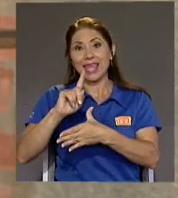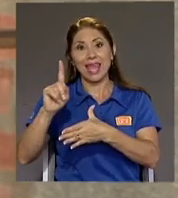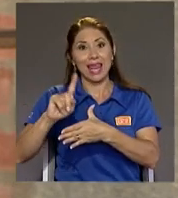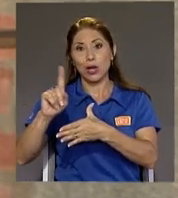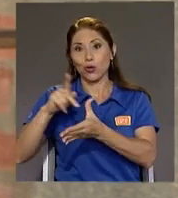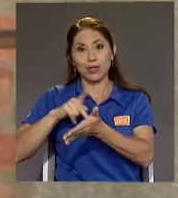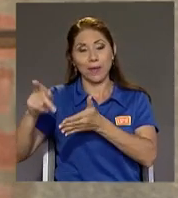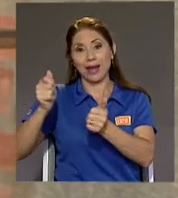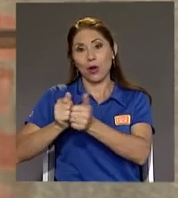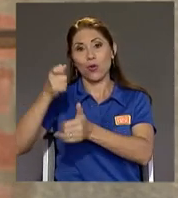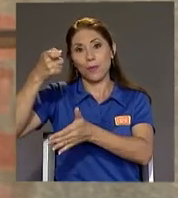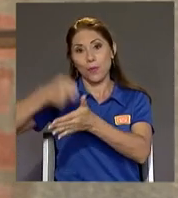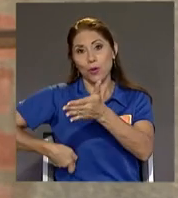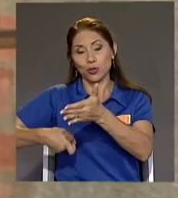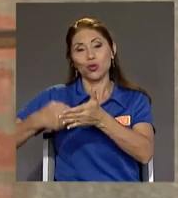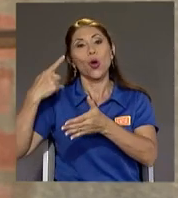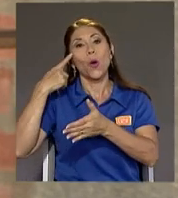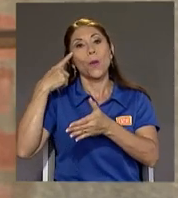déficit fiscal